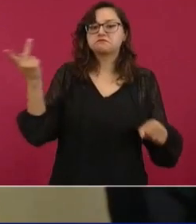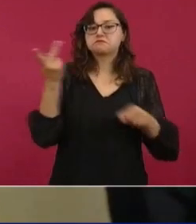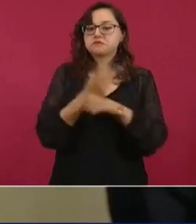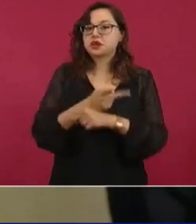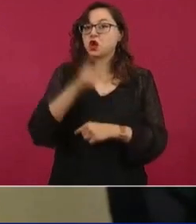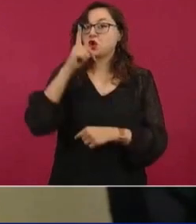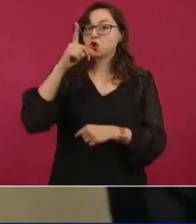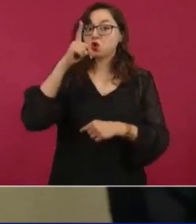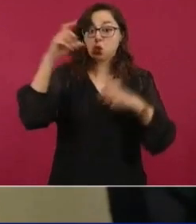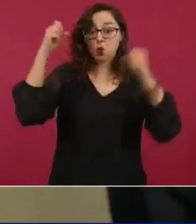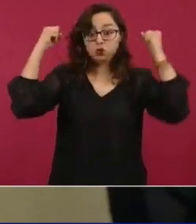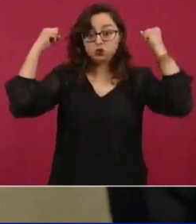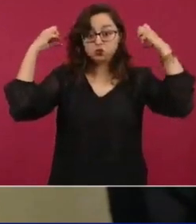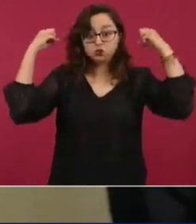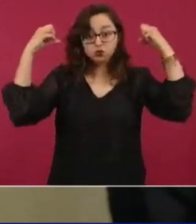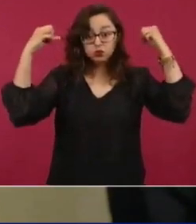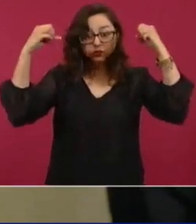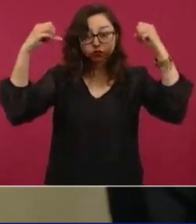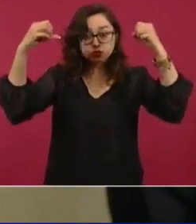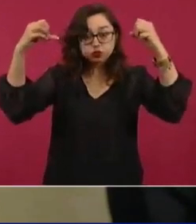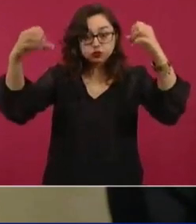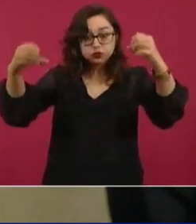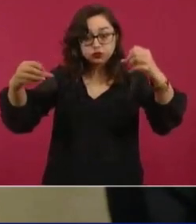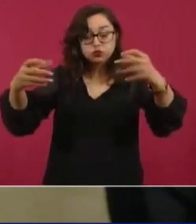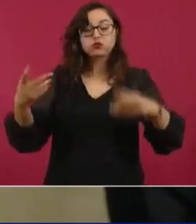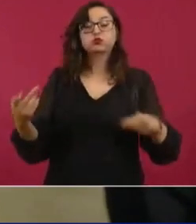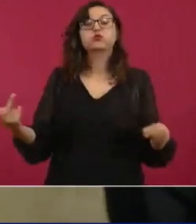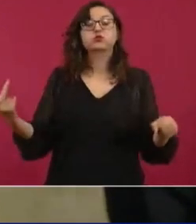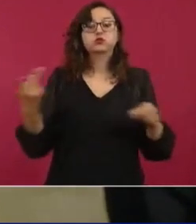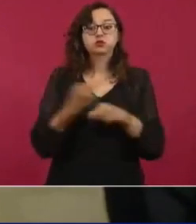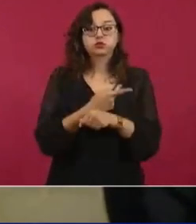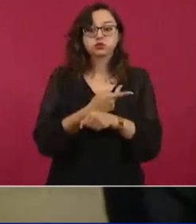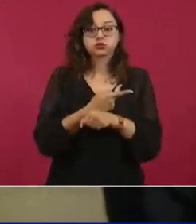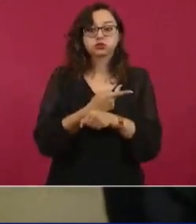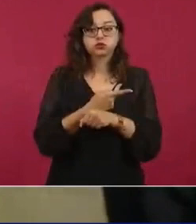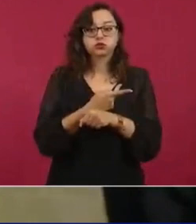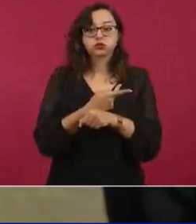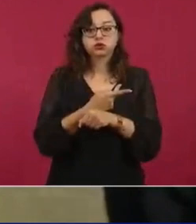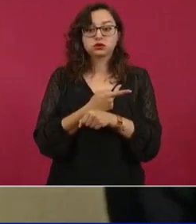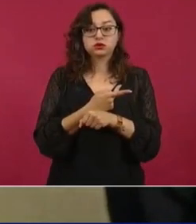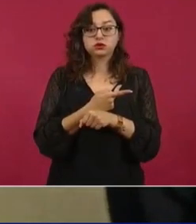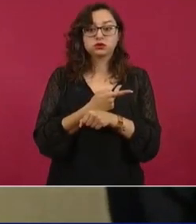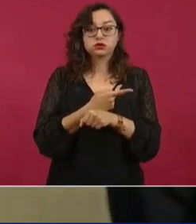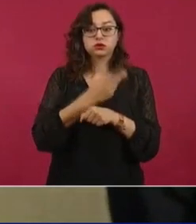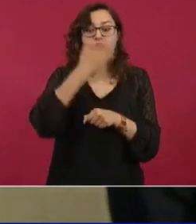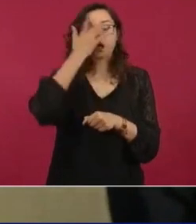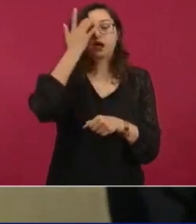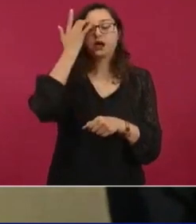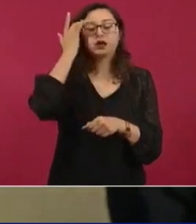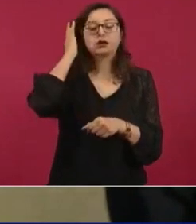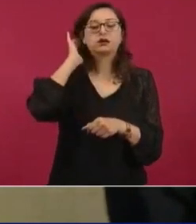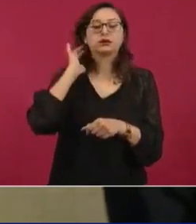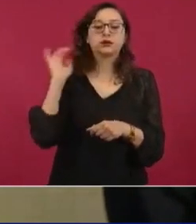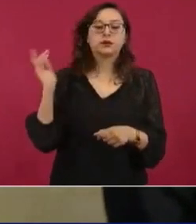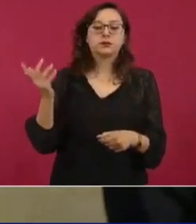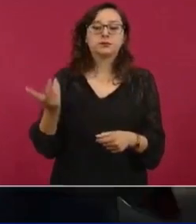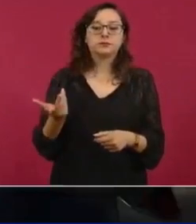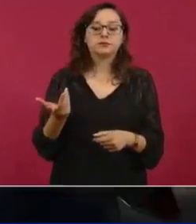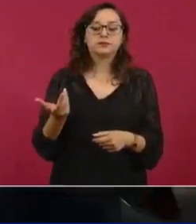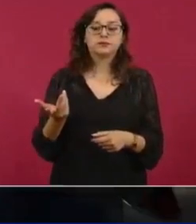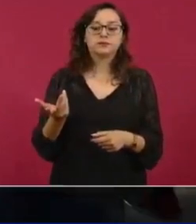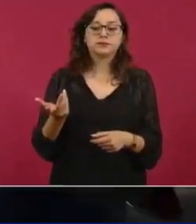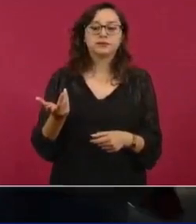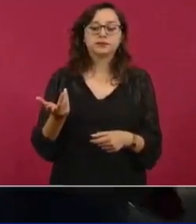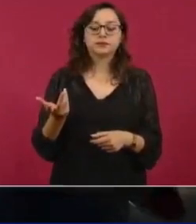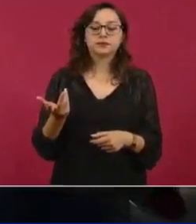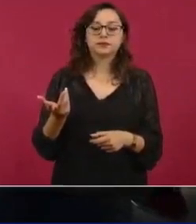han sido pagadas